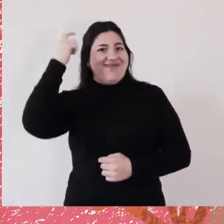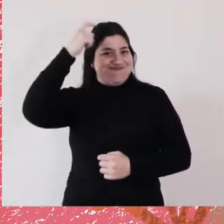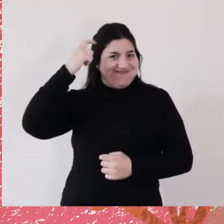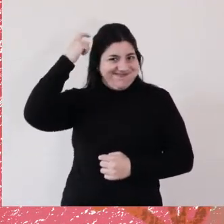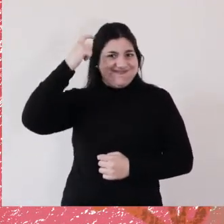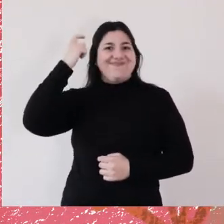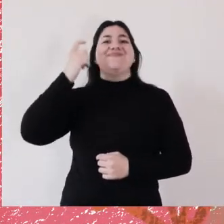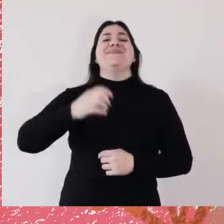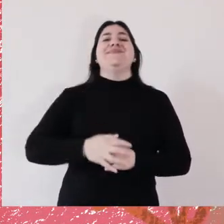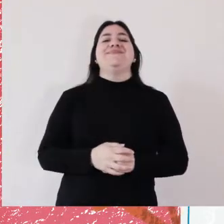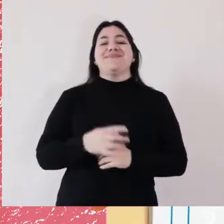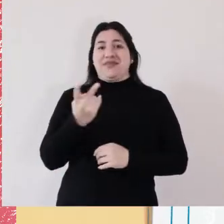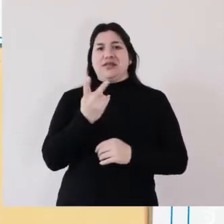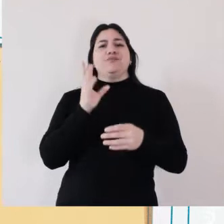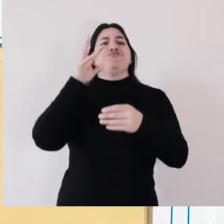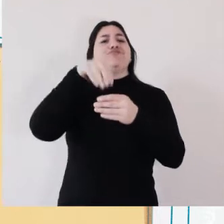el quinto piso B.